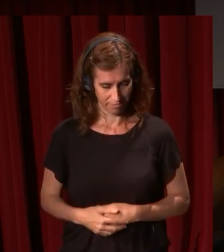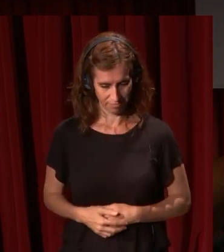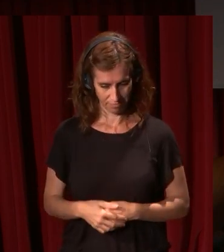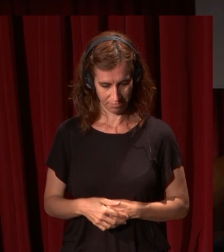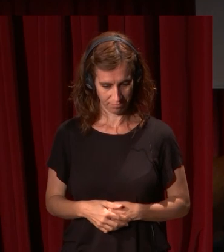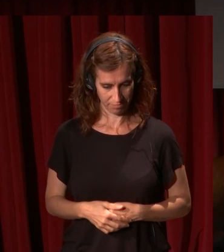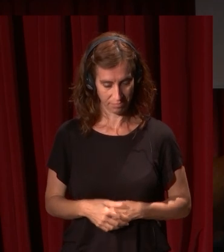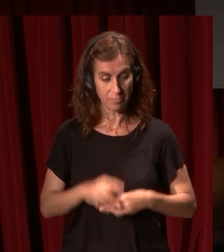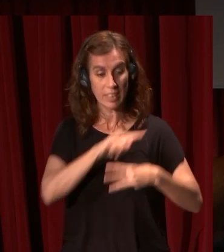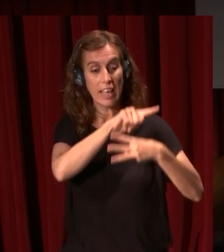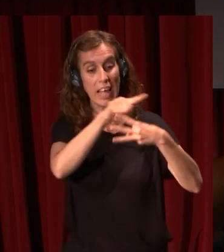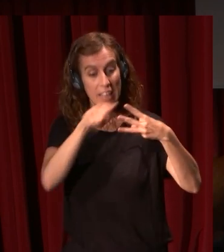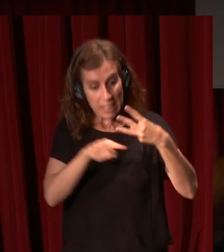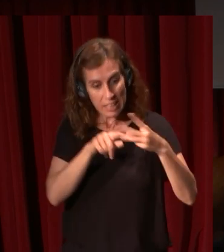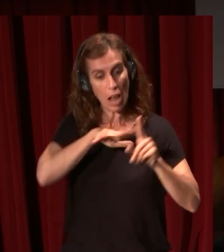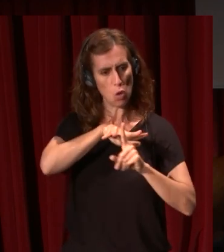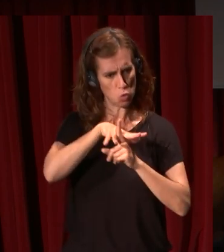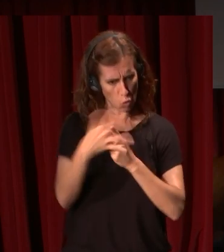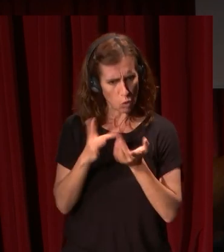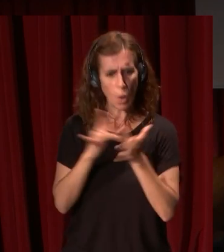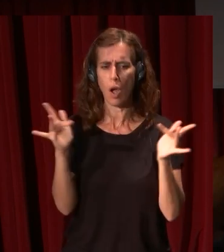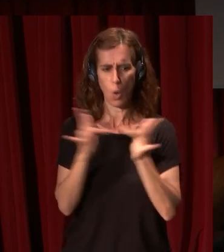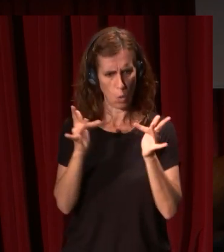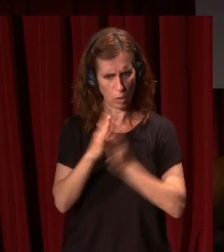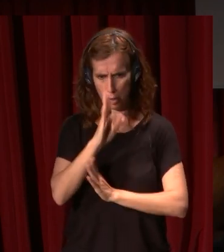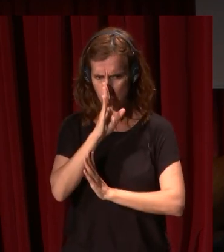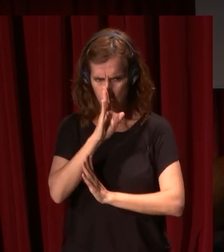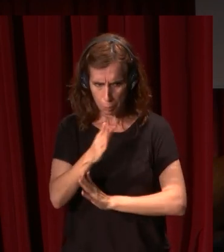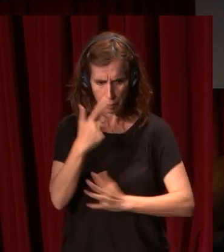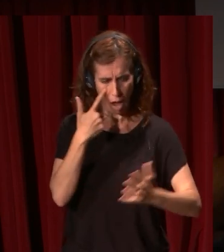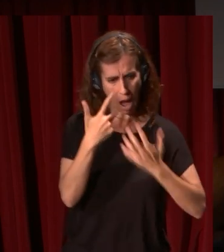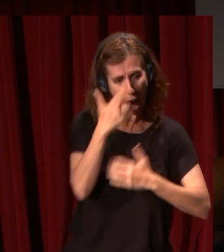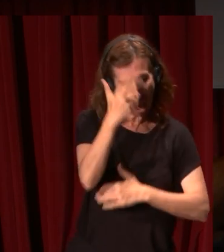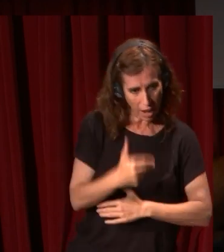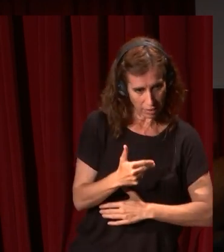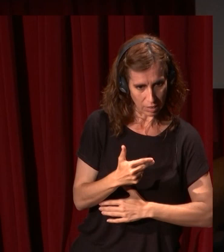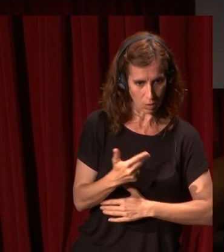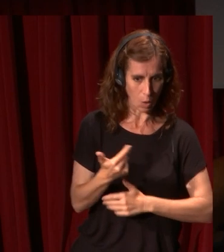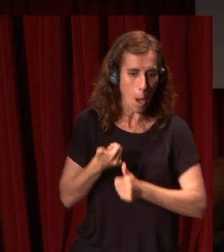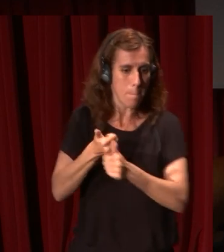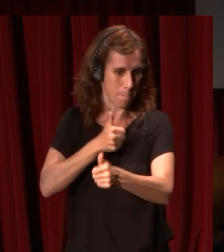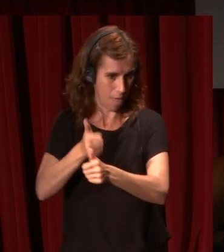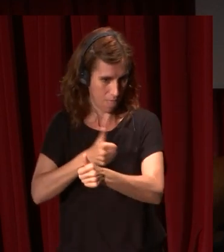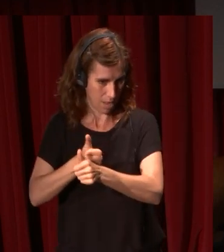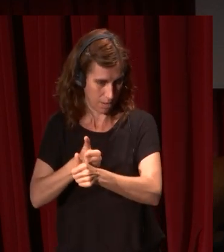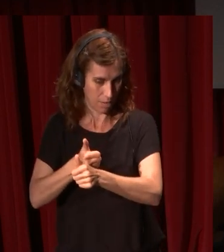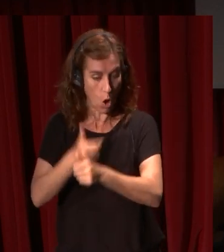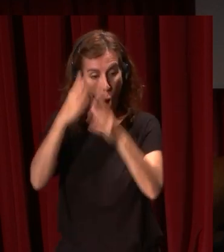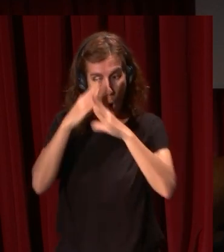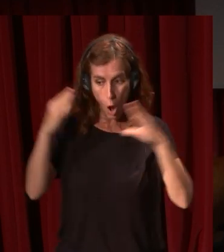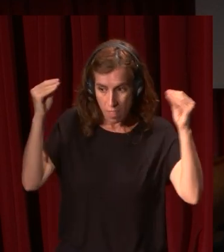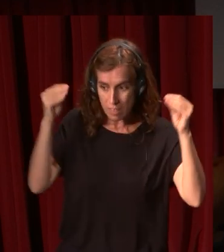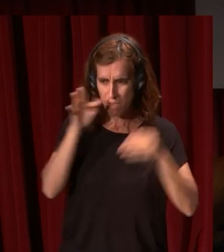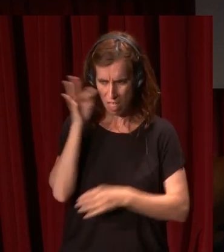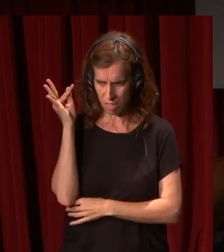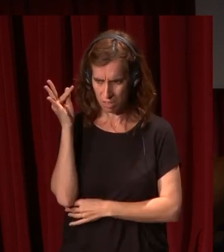tres casos en los cuales sí que hubo contacto directo entre artistas y mecenas españoles y holandeses recordar que el